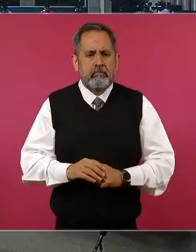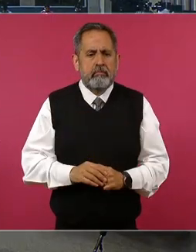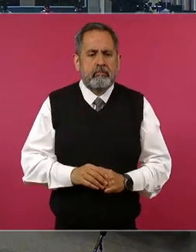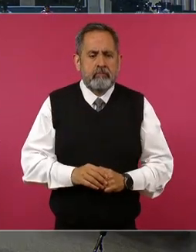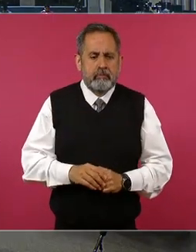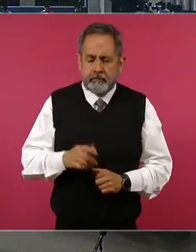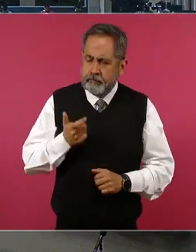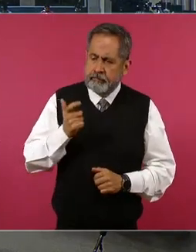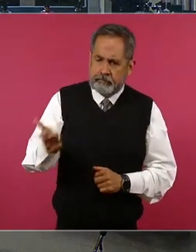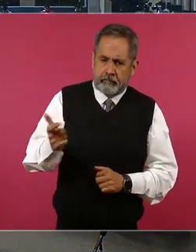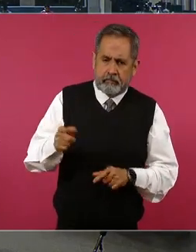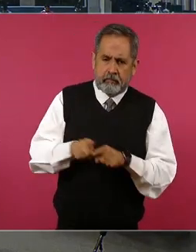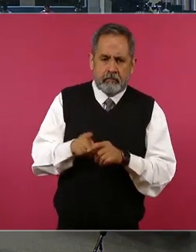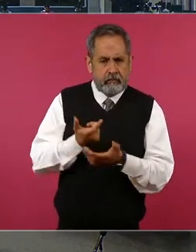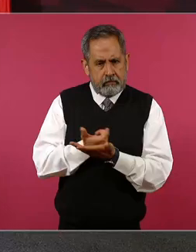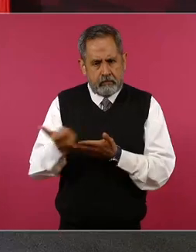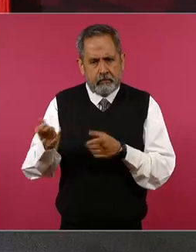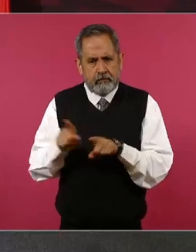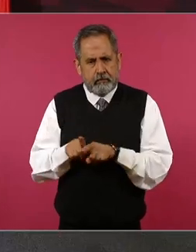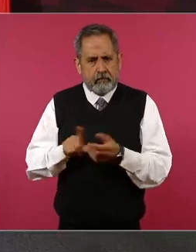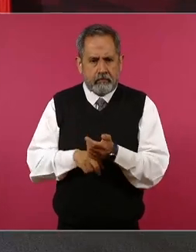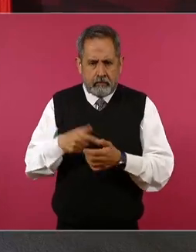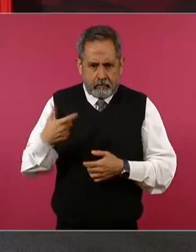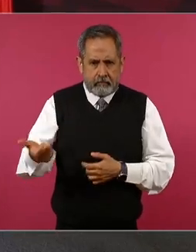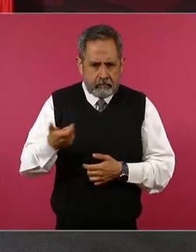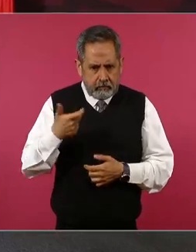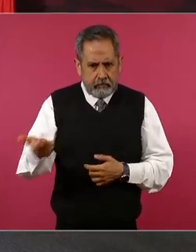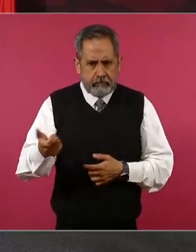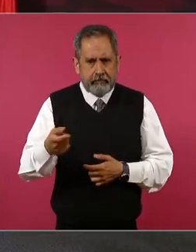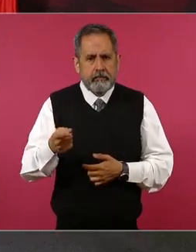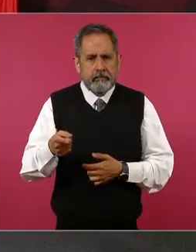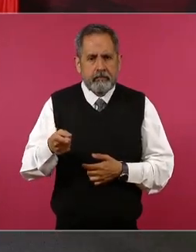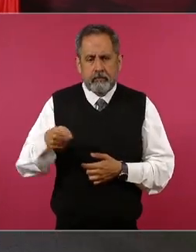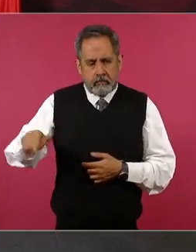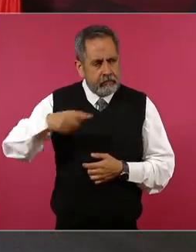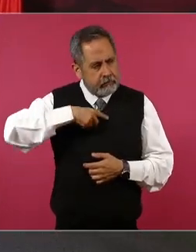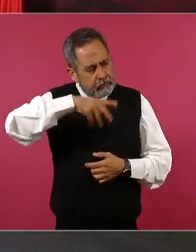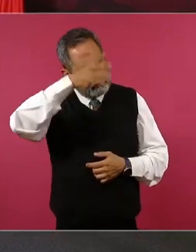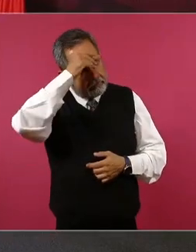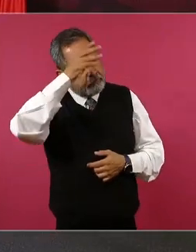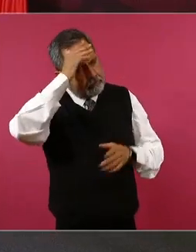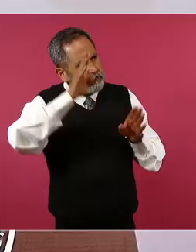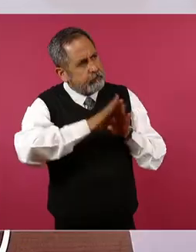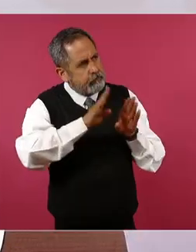paga ese salario y se van formando